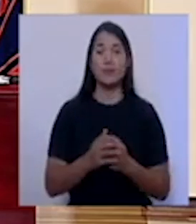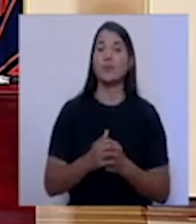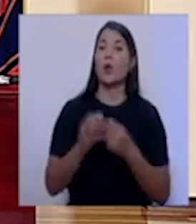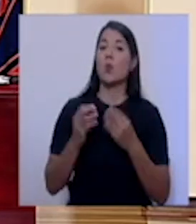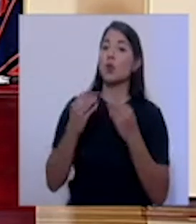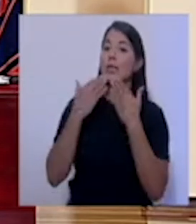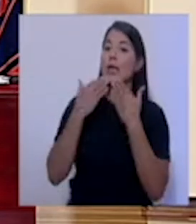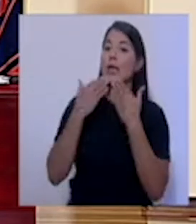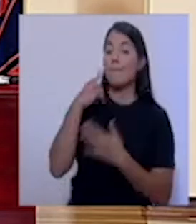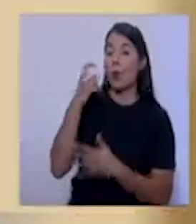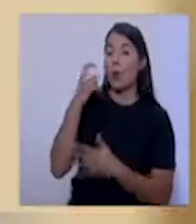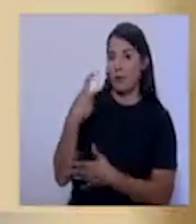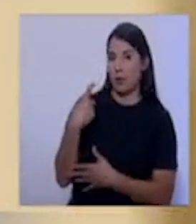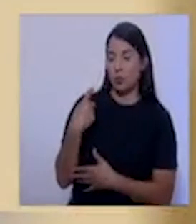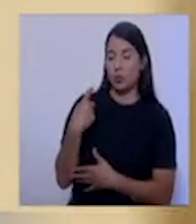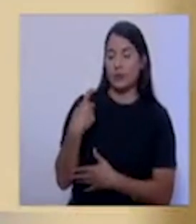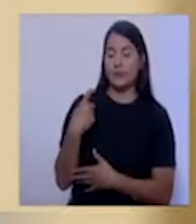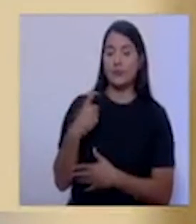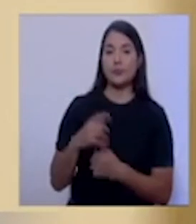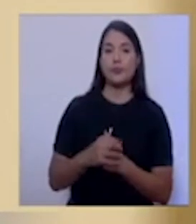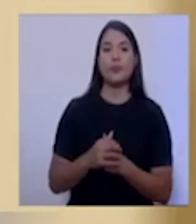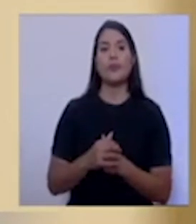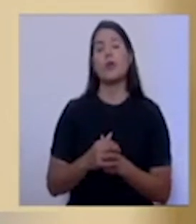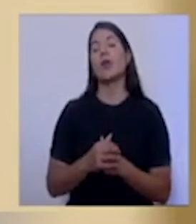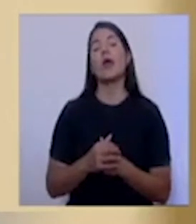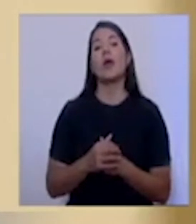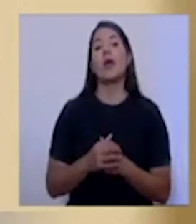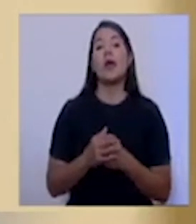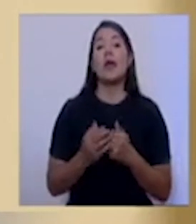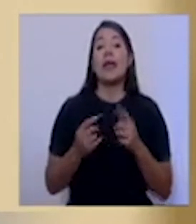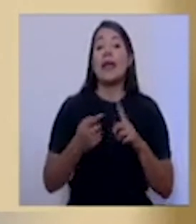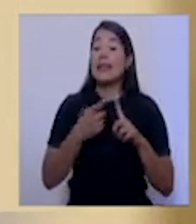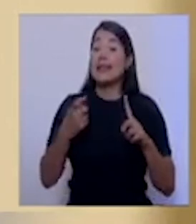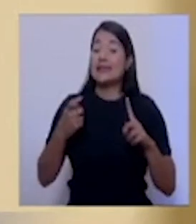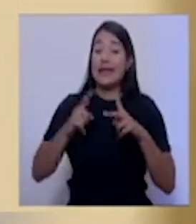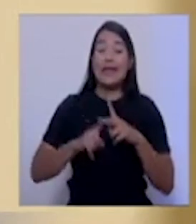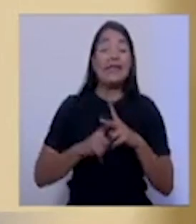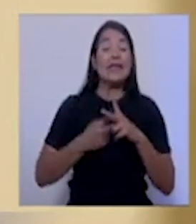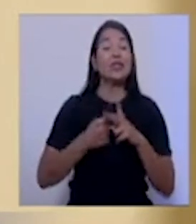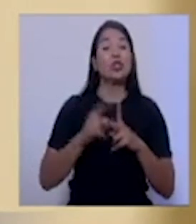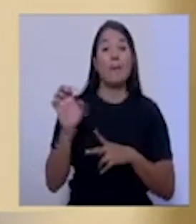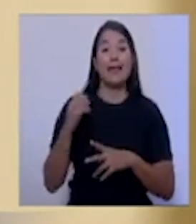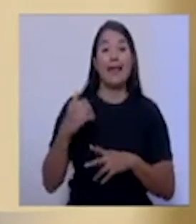gracias por la pregunta. Hay un principio que hemos manejado desde el inicio de esta emergencia.